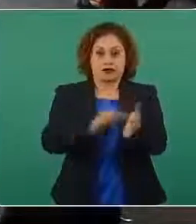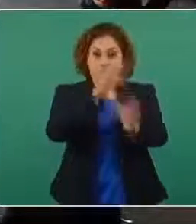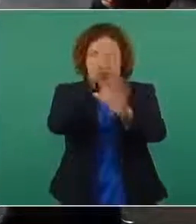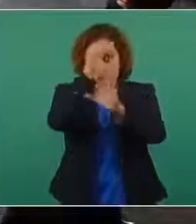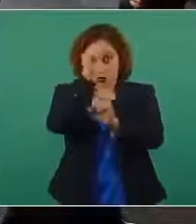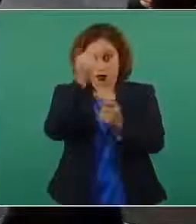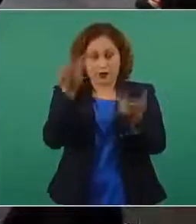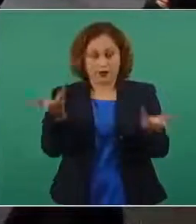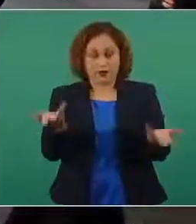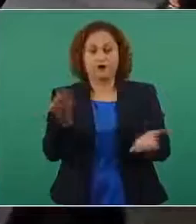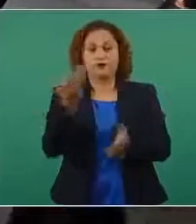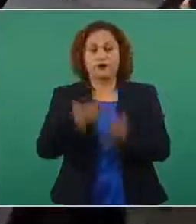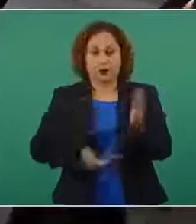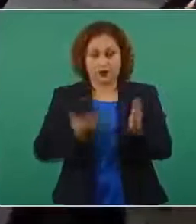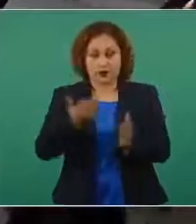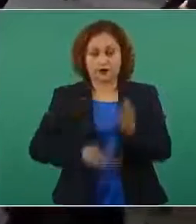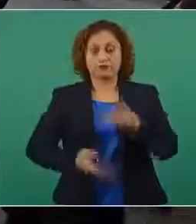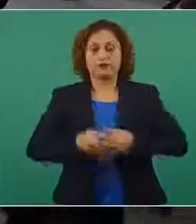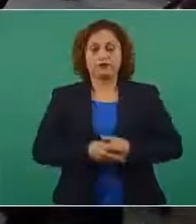que nos falta